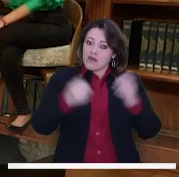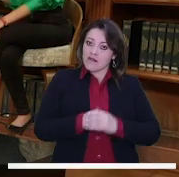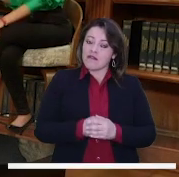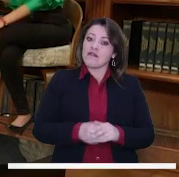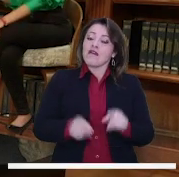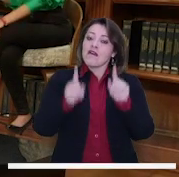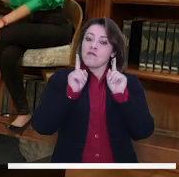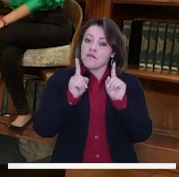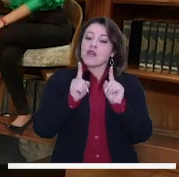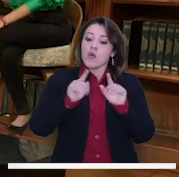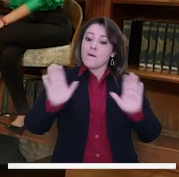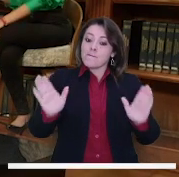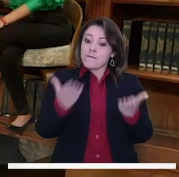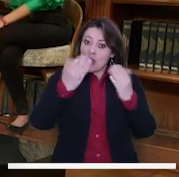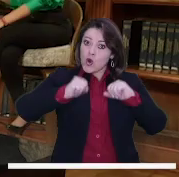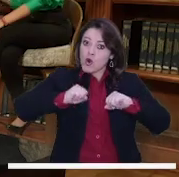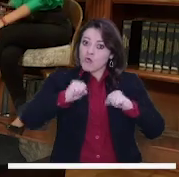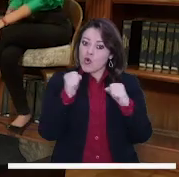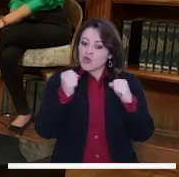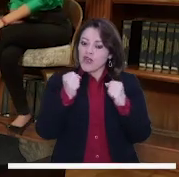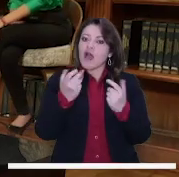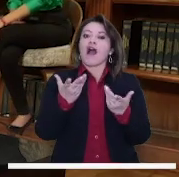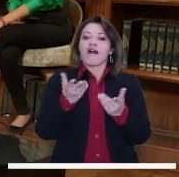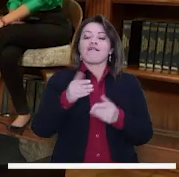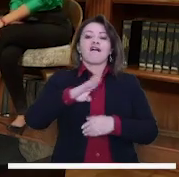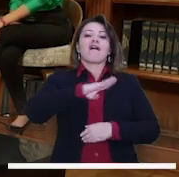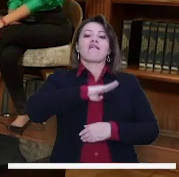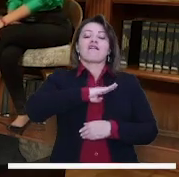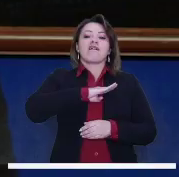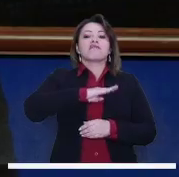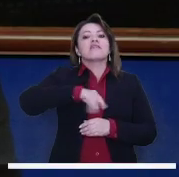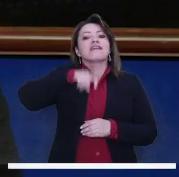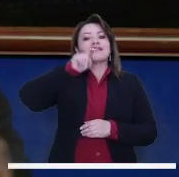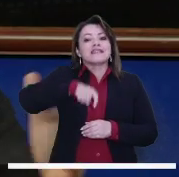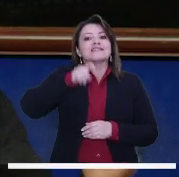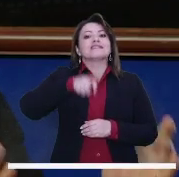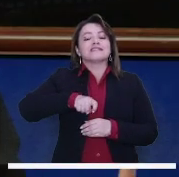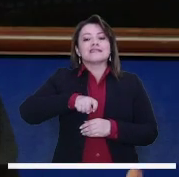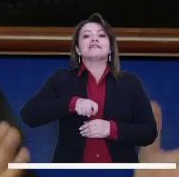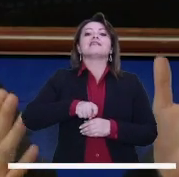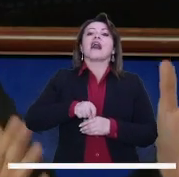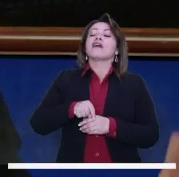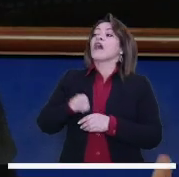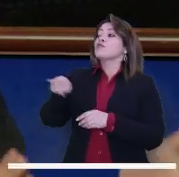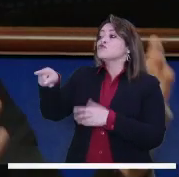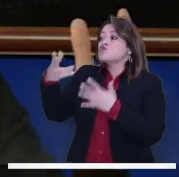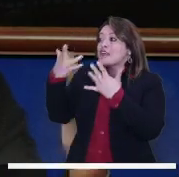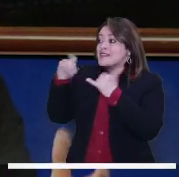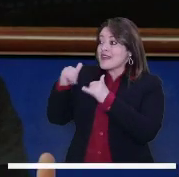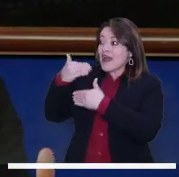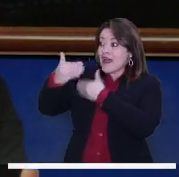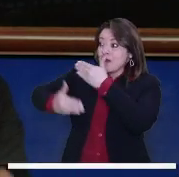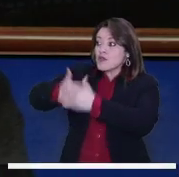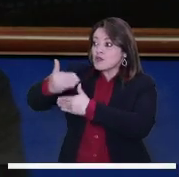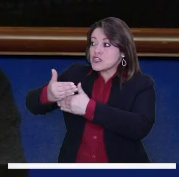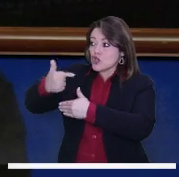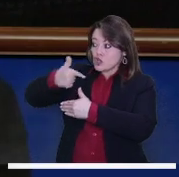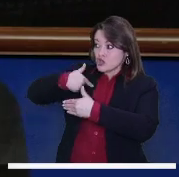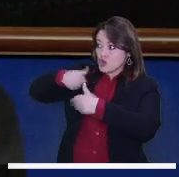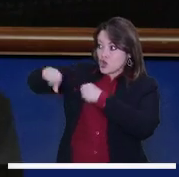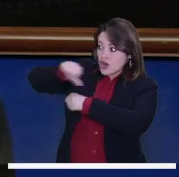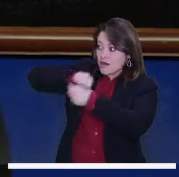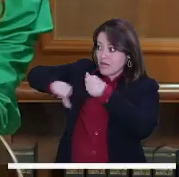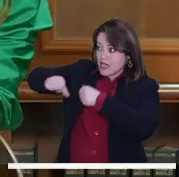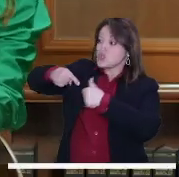alcalde, pero que para que la ciudad mejore, los alcaldes necesitan aceptar que ya hay un camino avanzado y